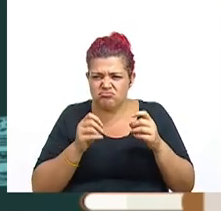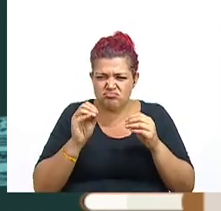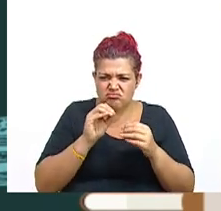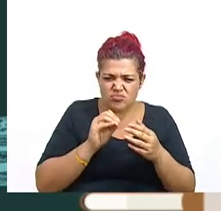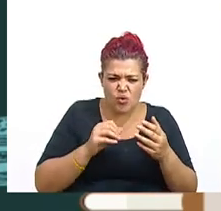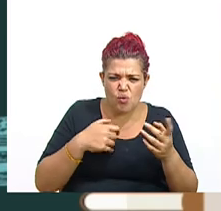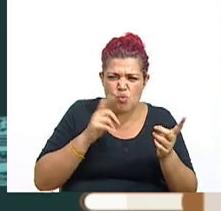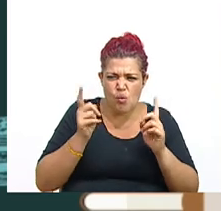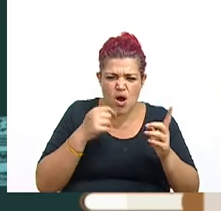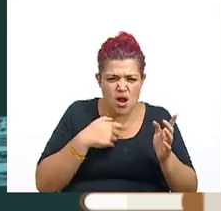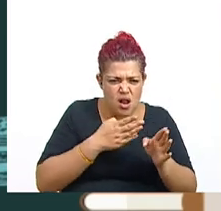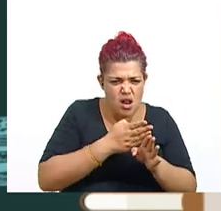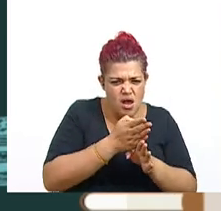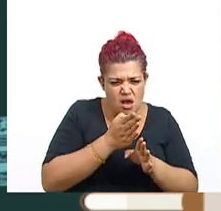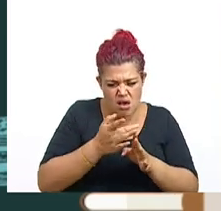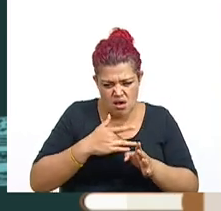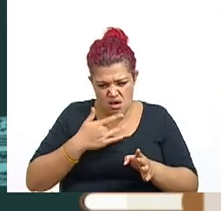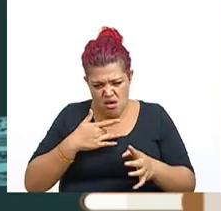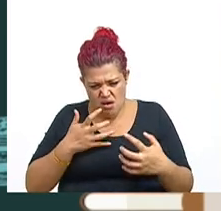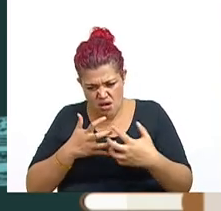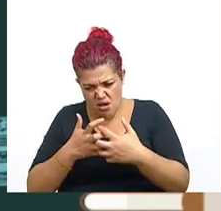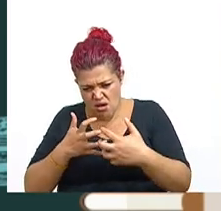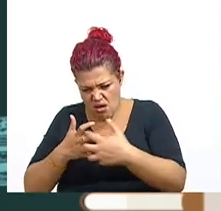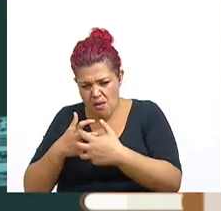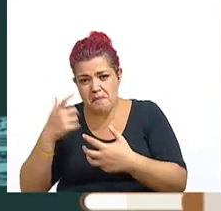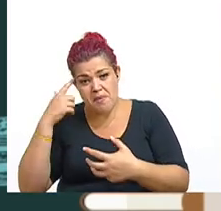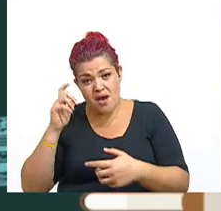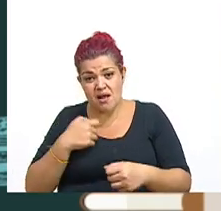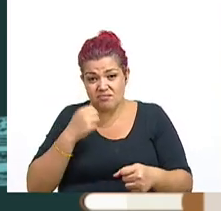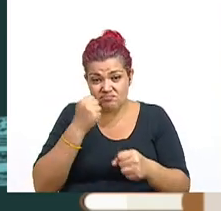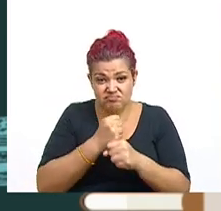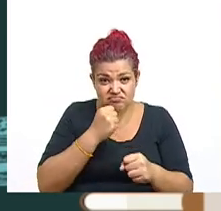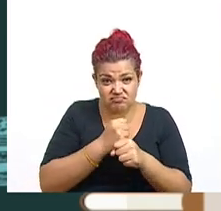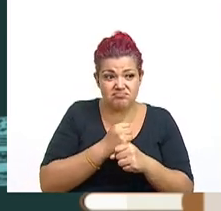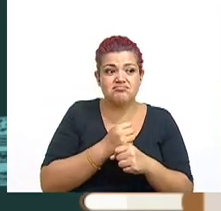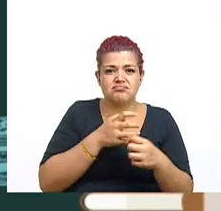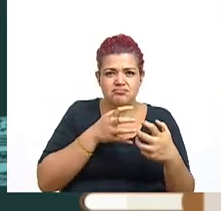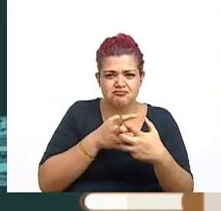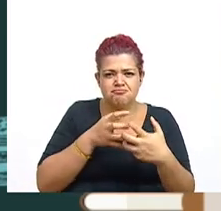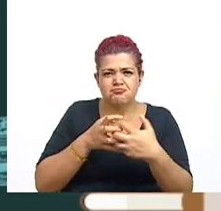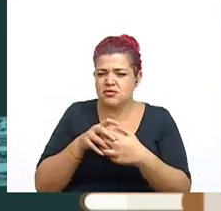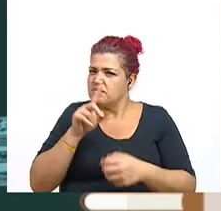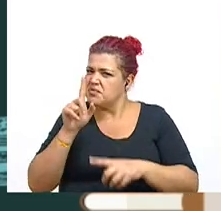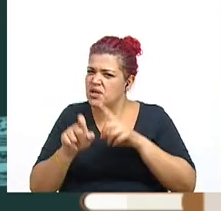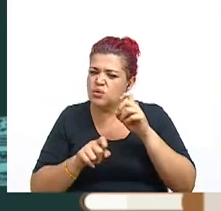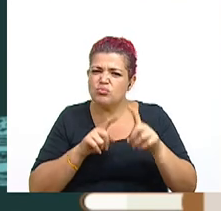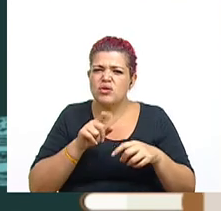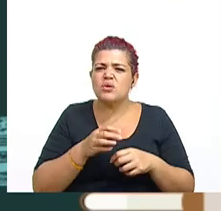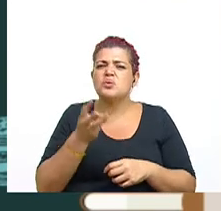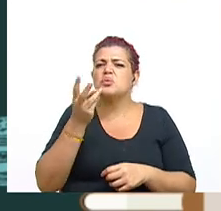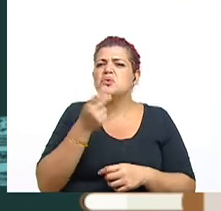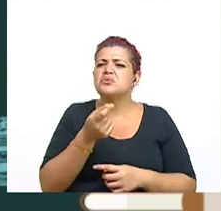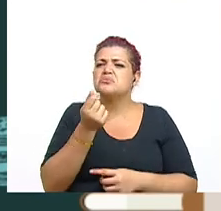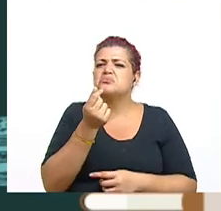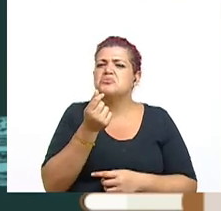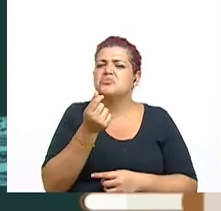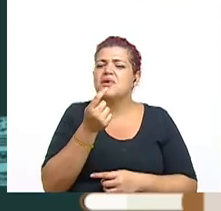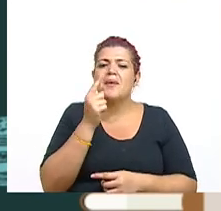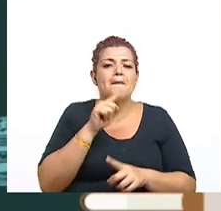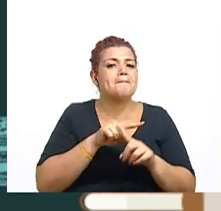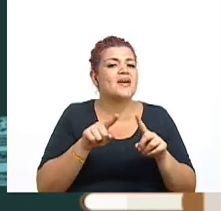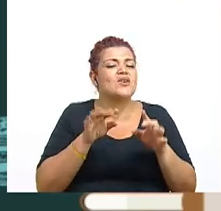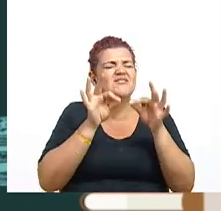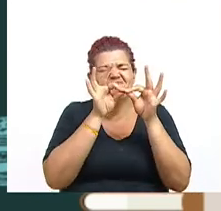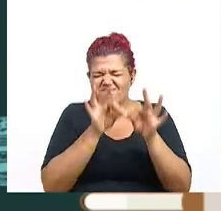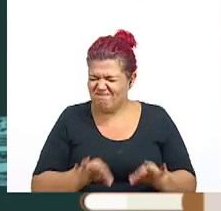vocacionales porque es importante sí buscar un mercado. Es importante preguntar sobre cuánto se gana una carrera, pero fundamental,